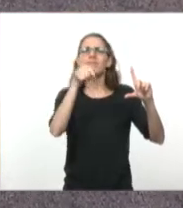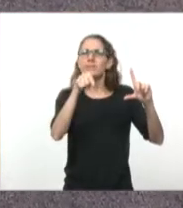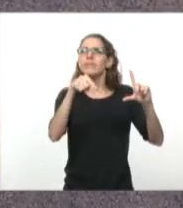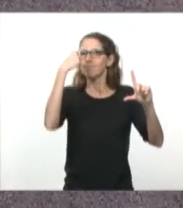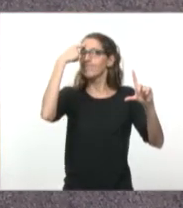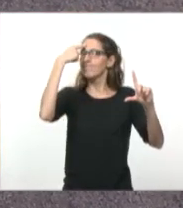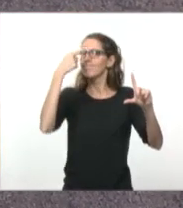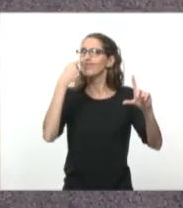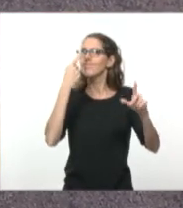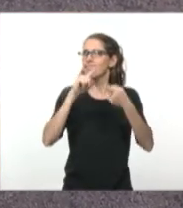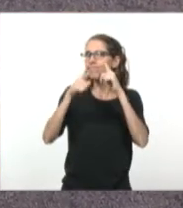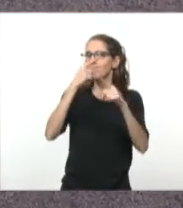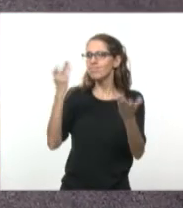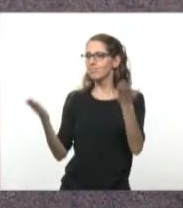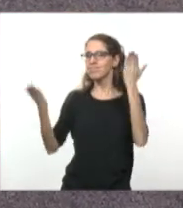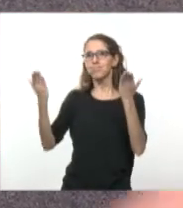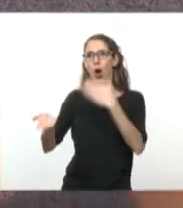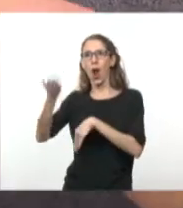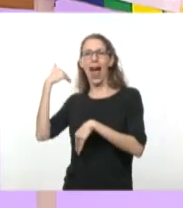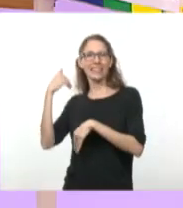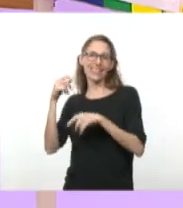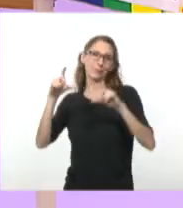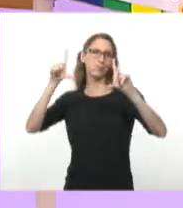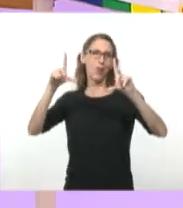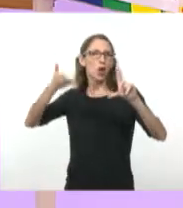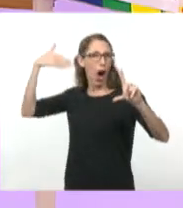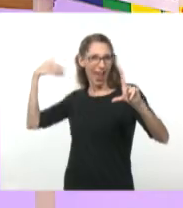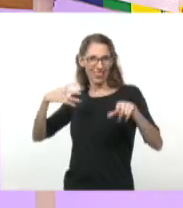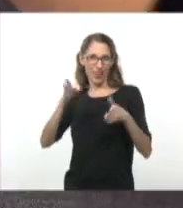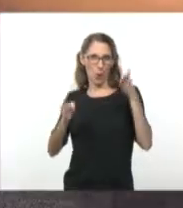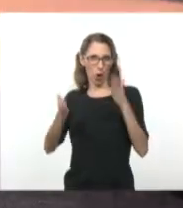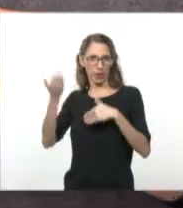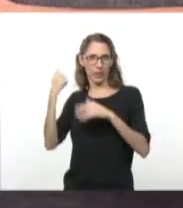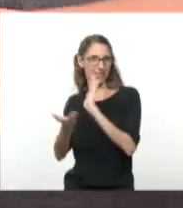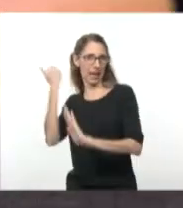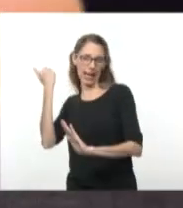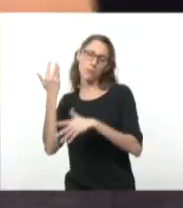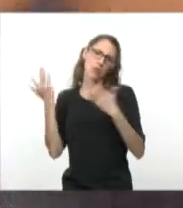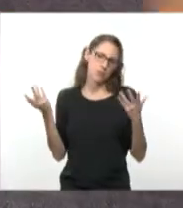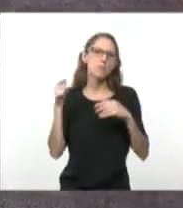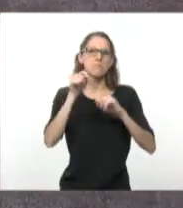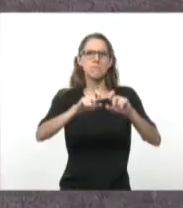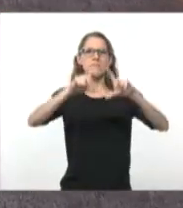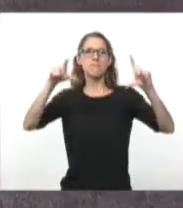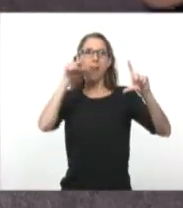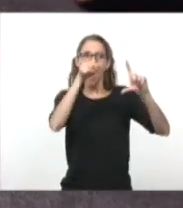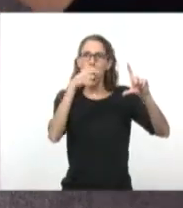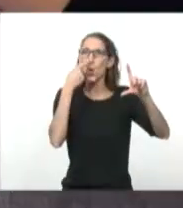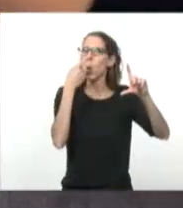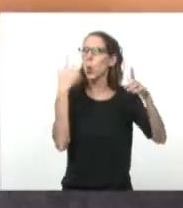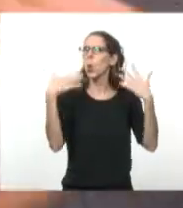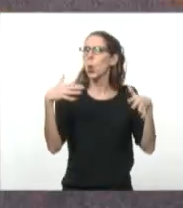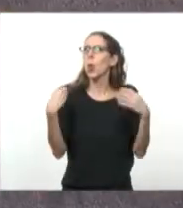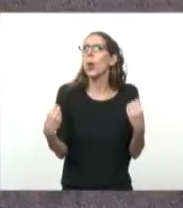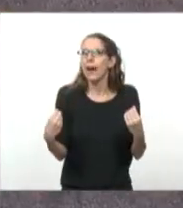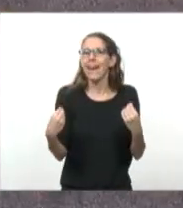que veíamos antes. La sacamos. La que sacamos. La sacamos. De la Storget, donde tenemos de vuelta este contraste grande entre un